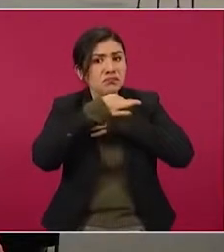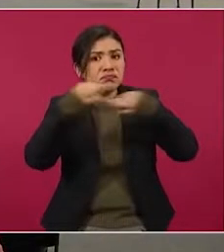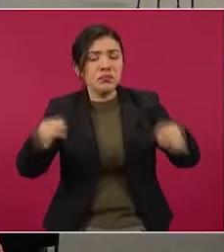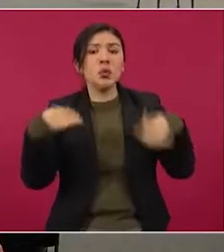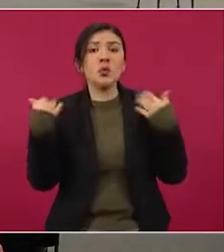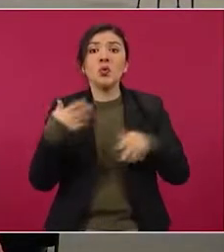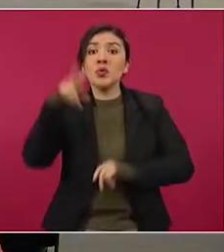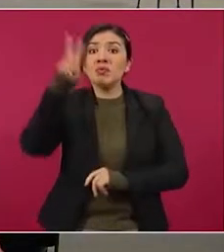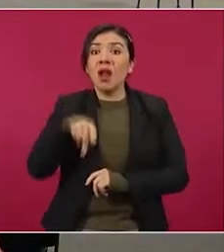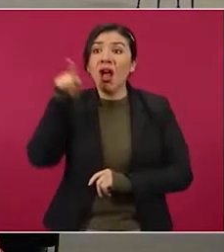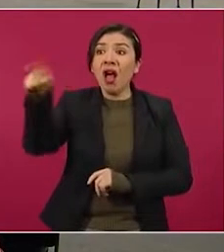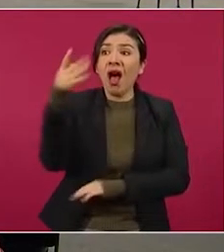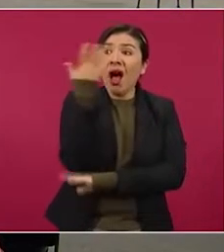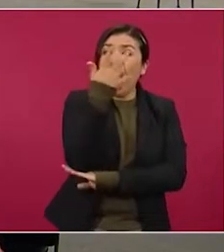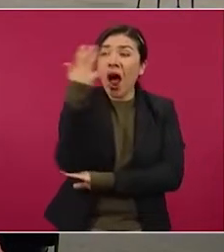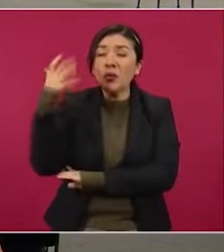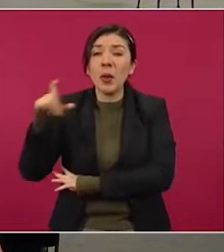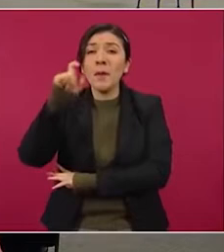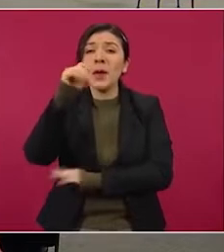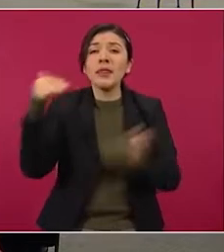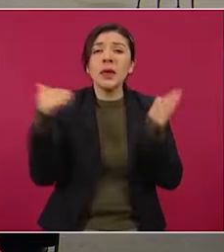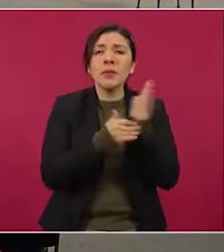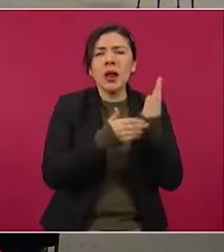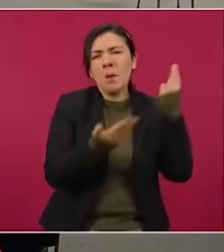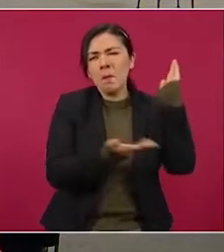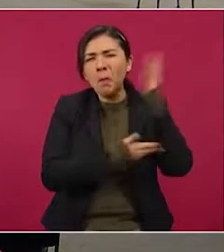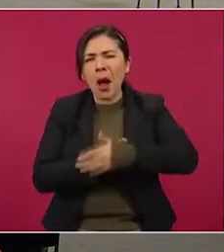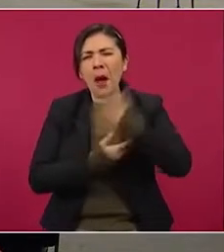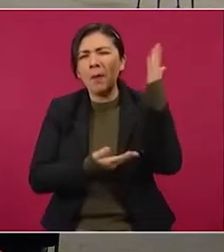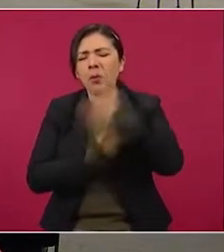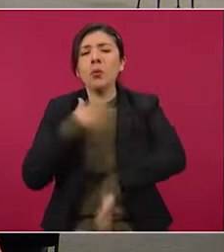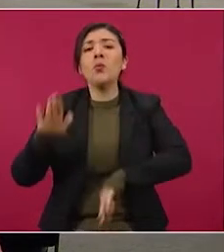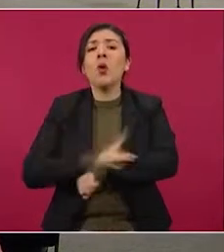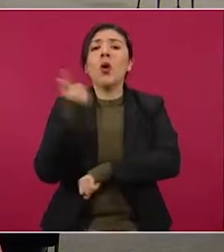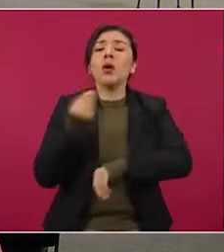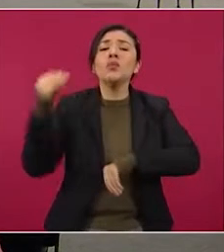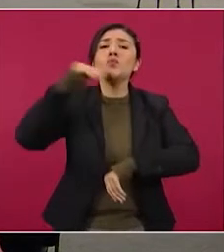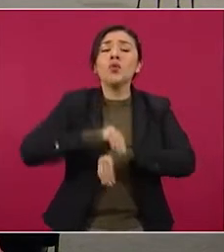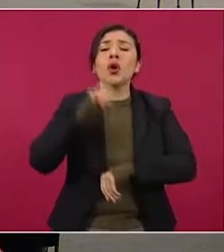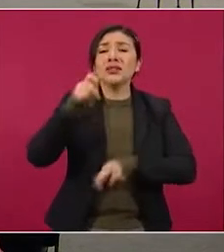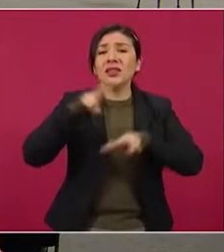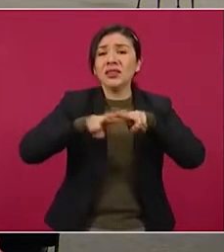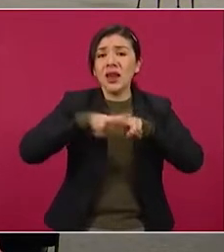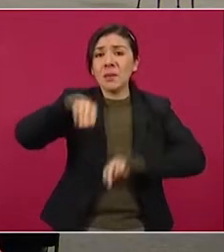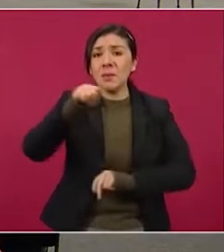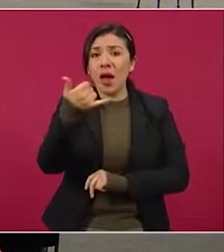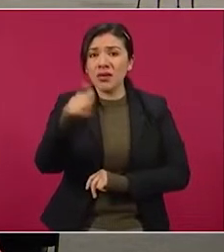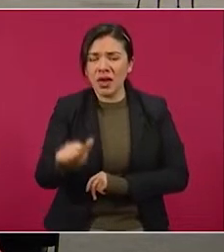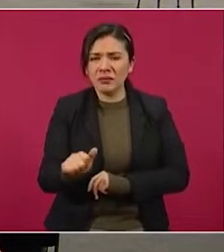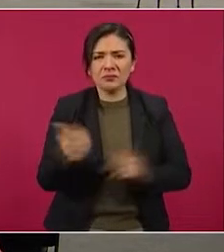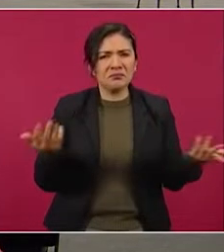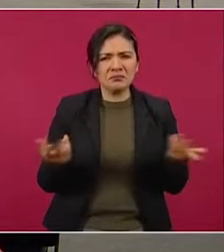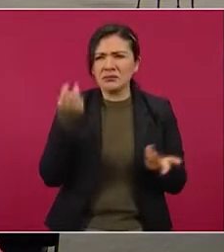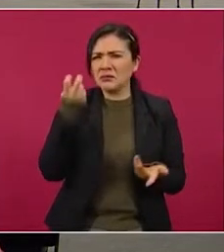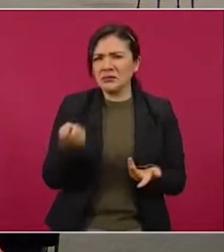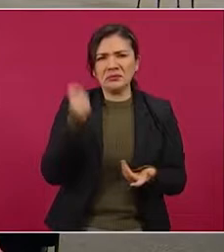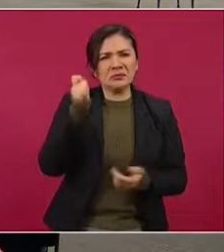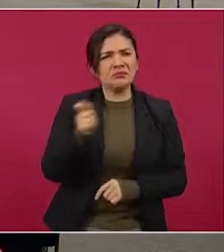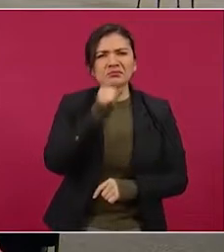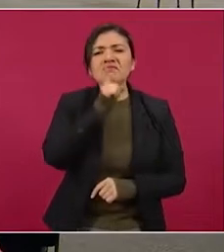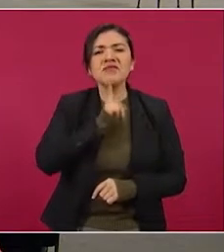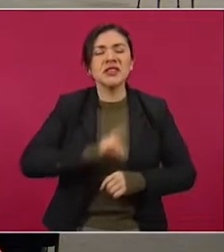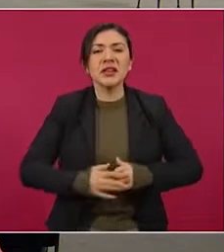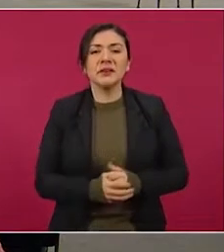presunta tala de 20 mil árboles en la Riviera Maya por la construcción del Tren Maya, lo cual es falso.